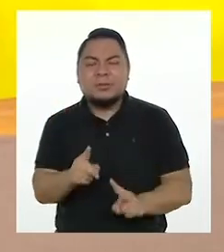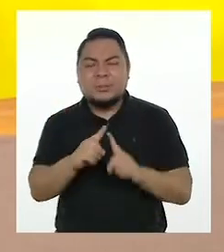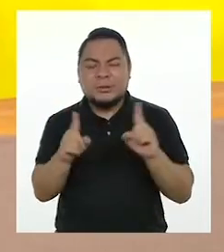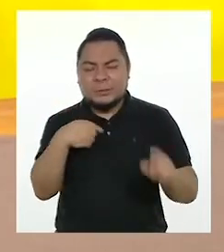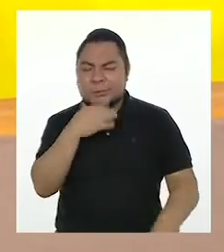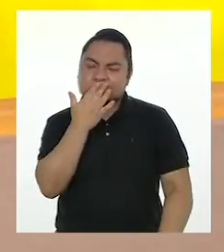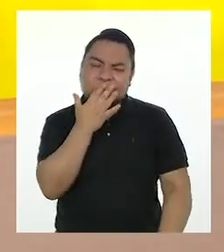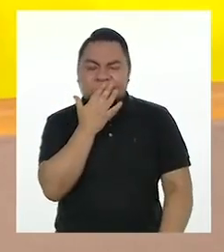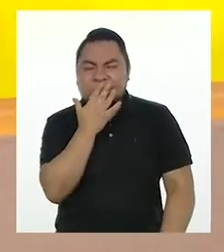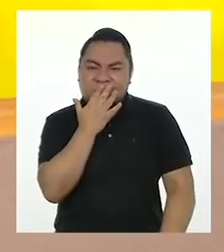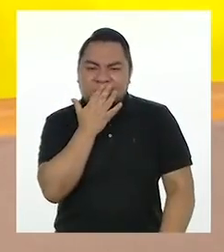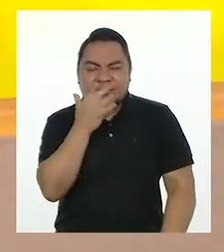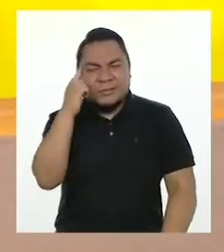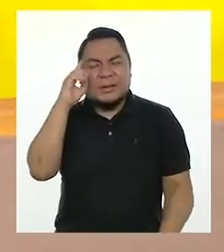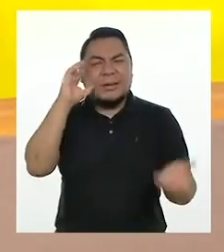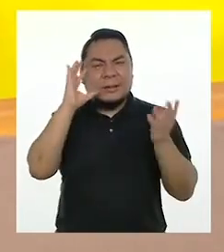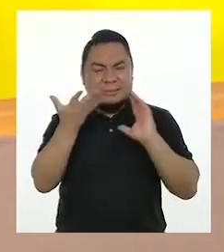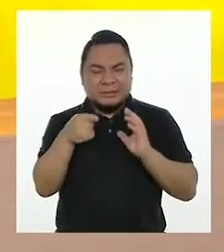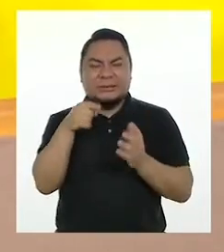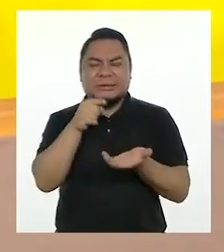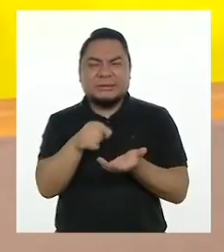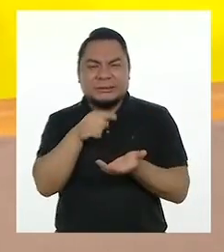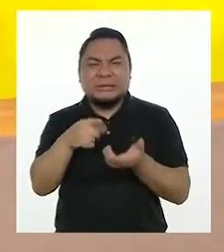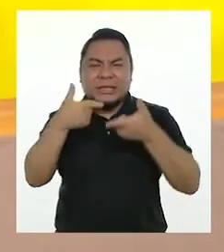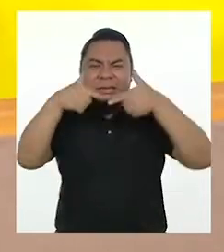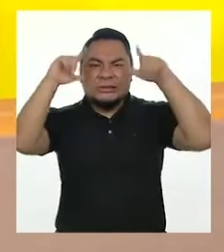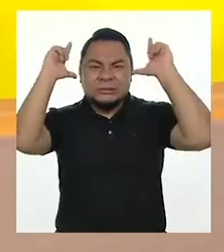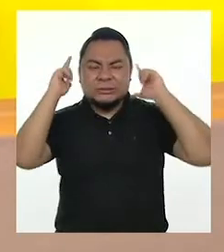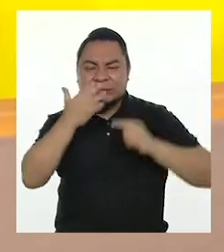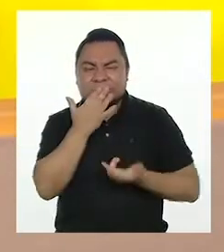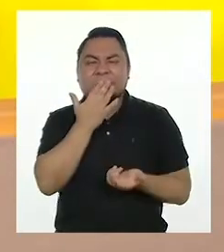parece una lechuga. A ver.